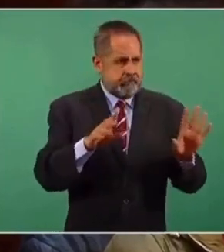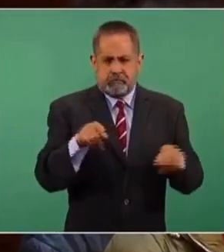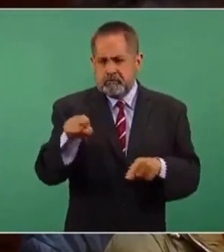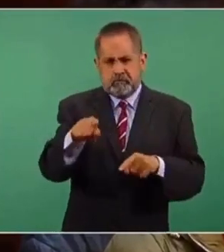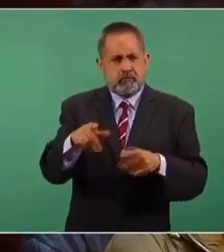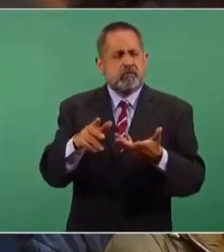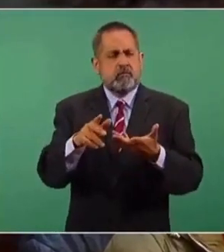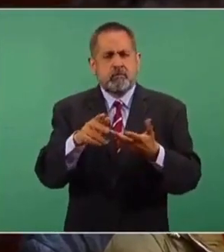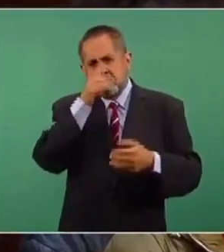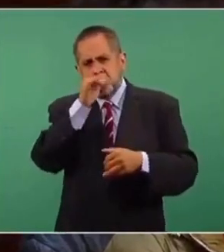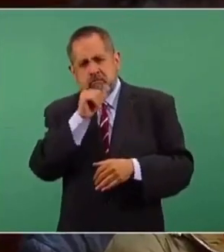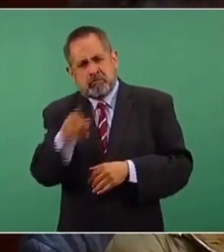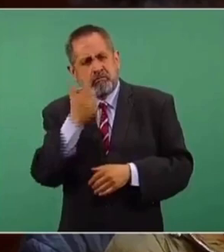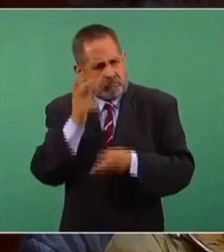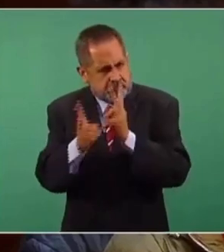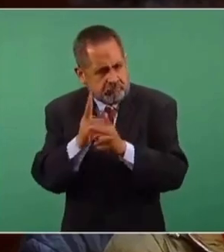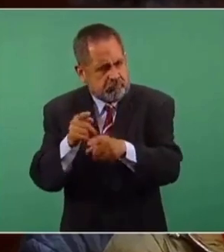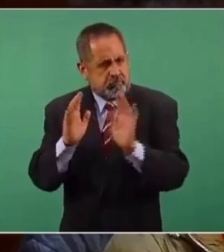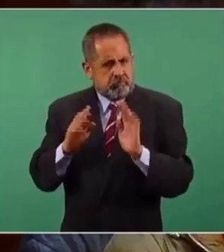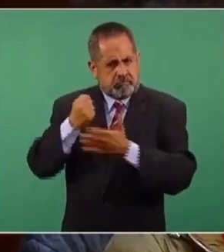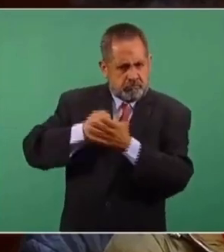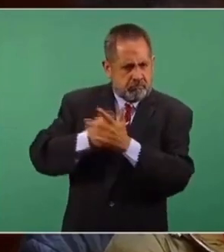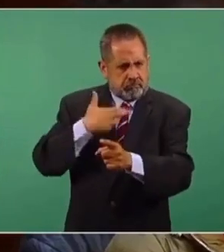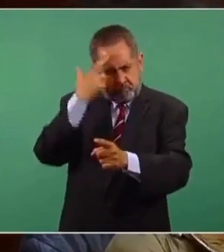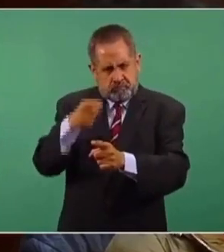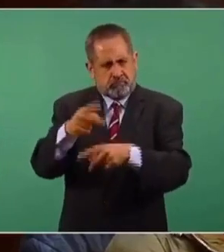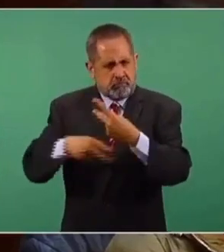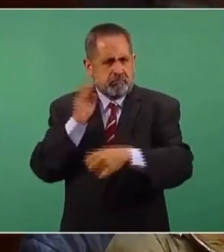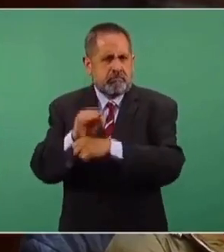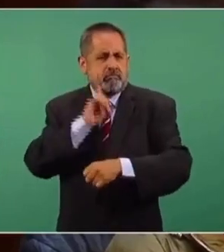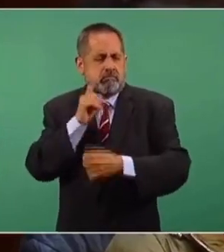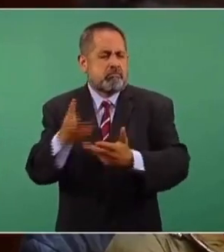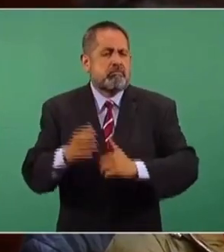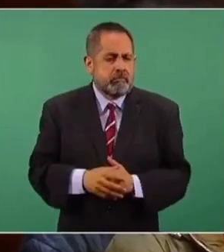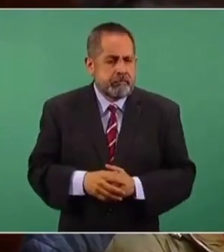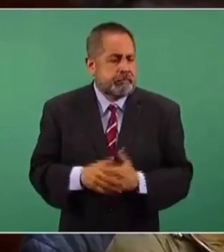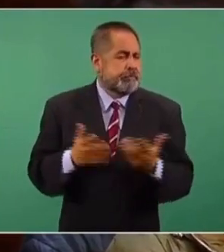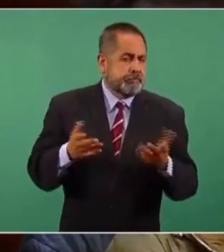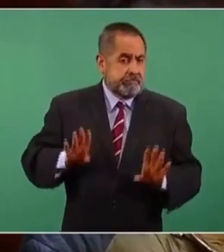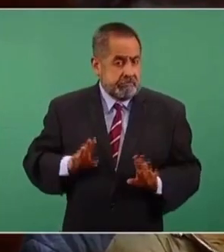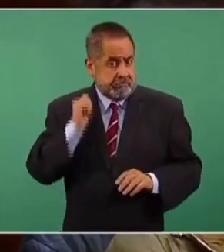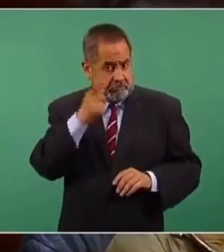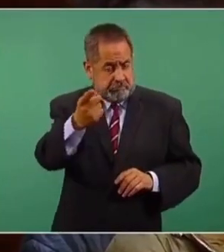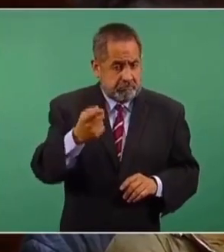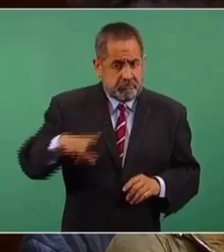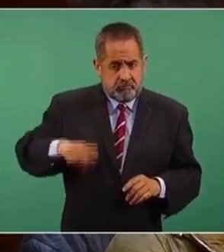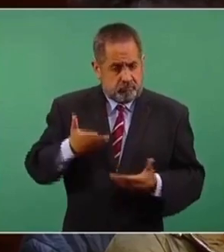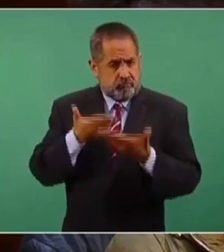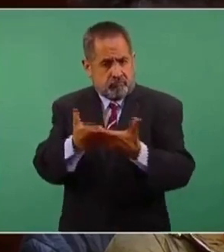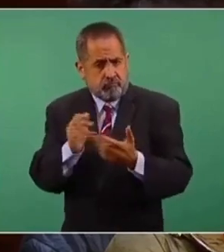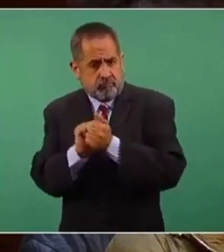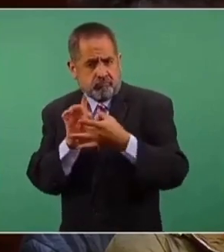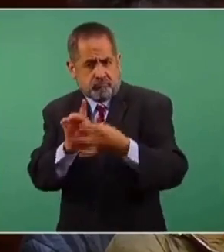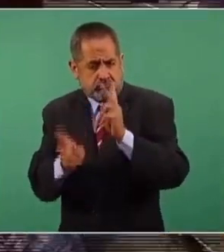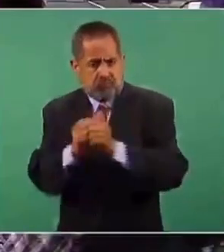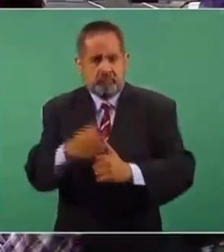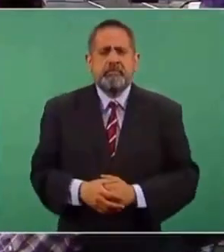pues tratando de atacarlos y no están en una lucha por las mujeres. Si no, sería conveniente que su gobierno pues tendiera estos puentes con estas